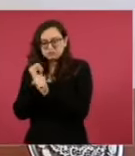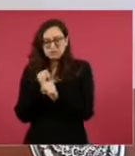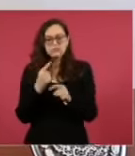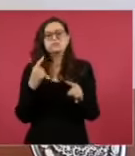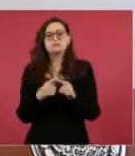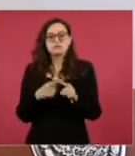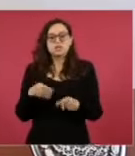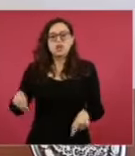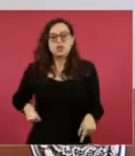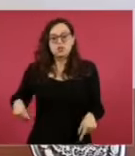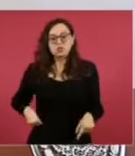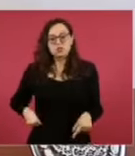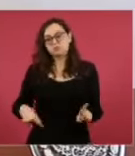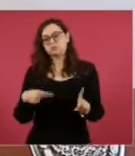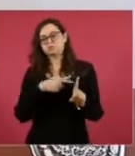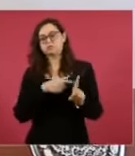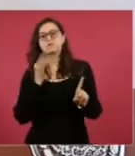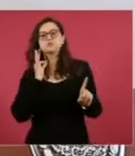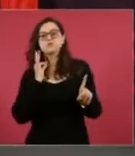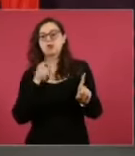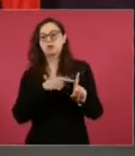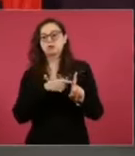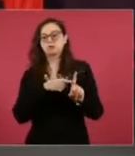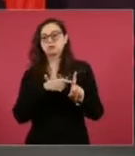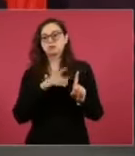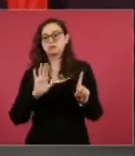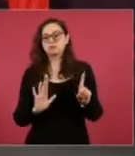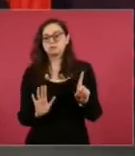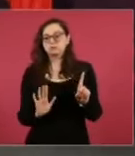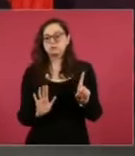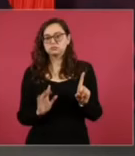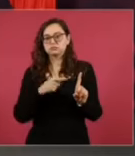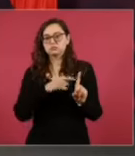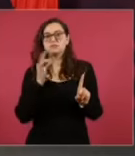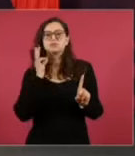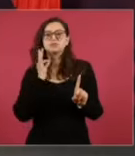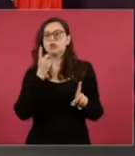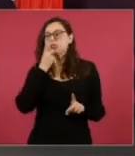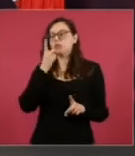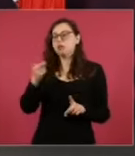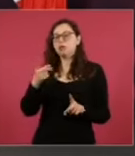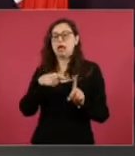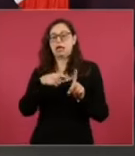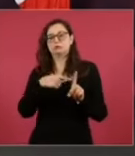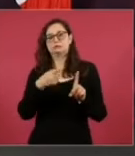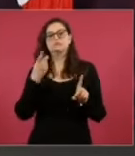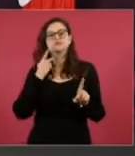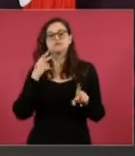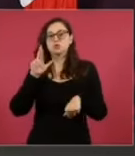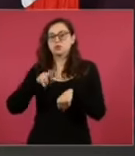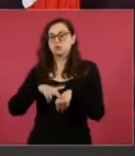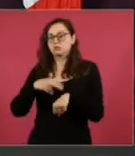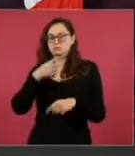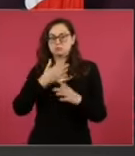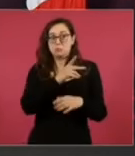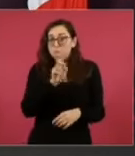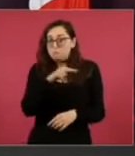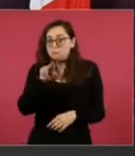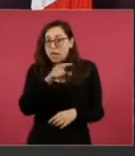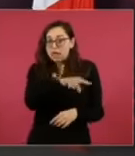se había culpado. En ese entonces procurador, él se culpó.